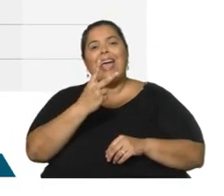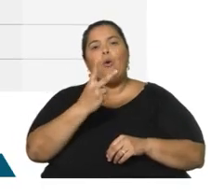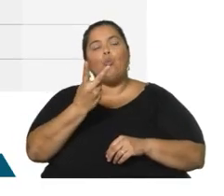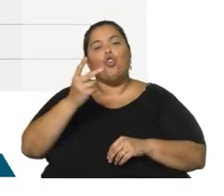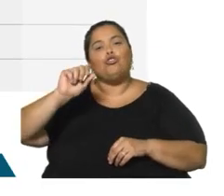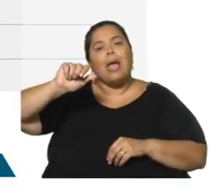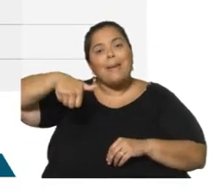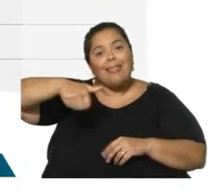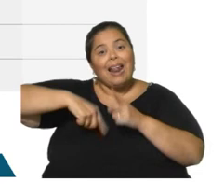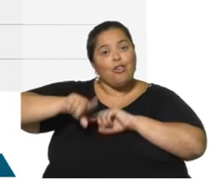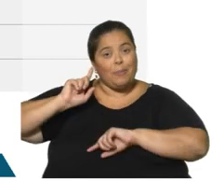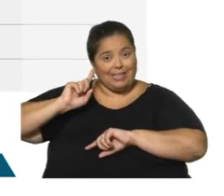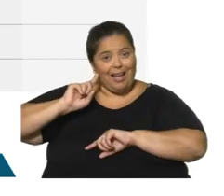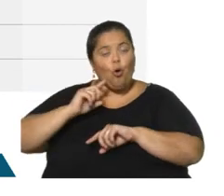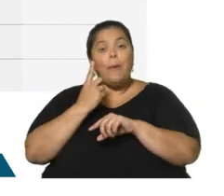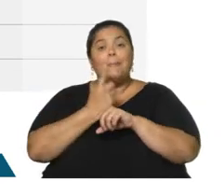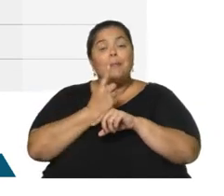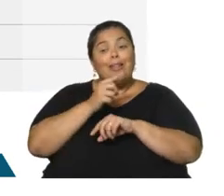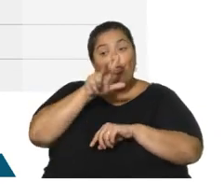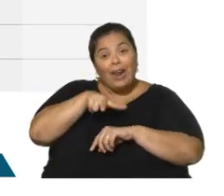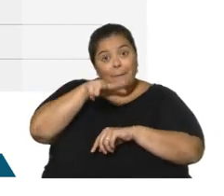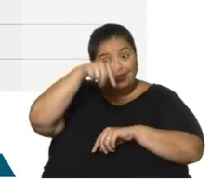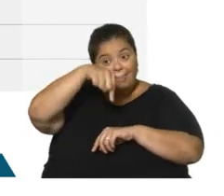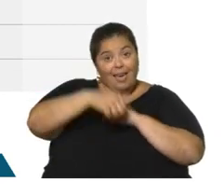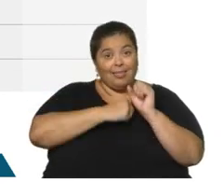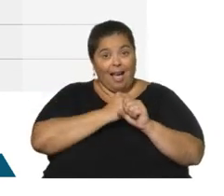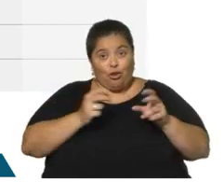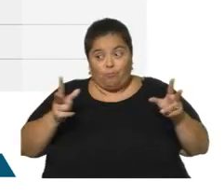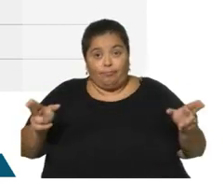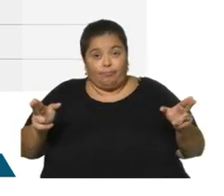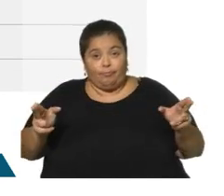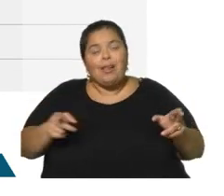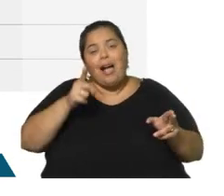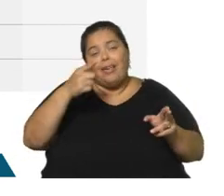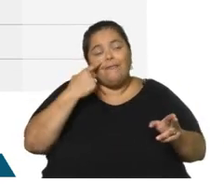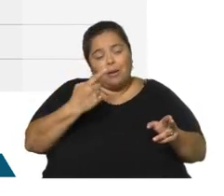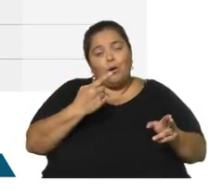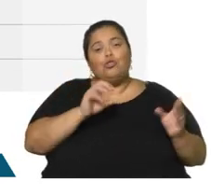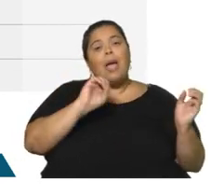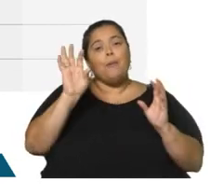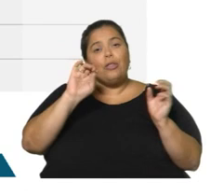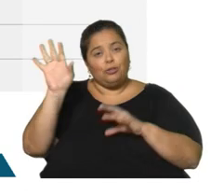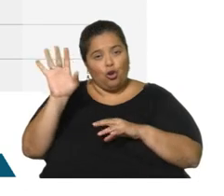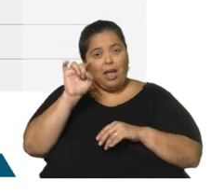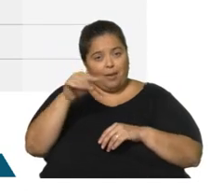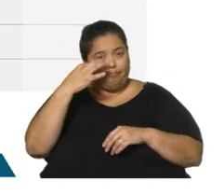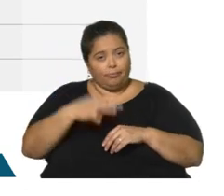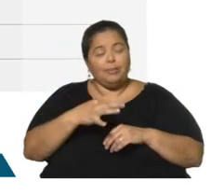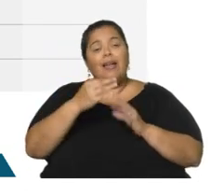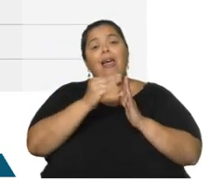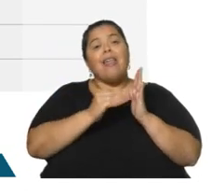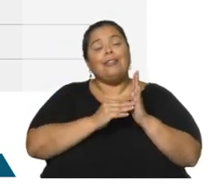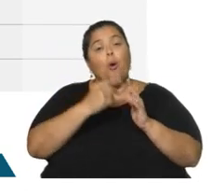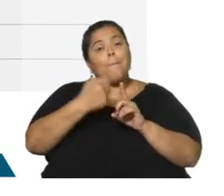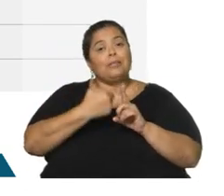pasado y los primeros tres meses de este año. Acá vemos las exportaciones, pero como decíamos, el dato mensual en la comparación